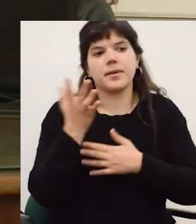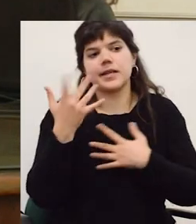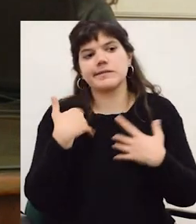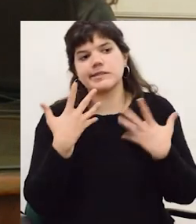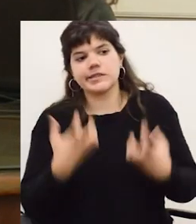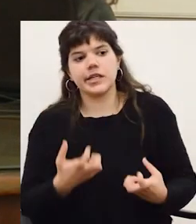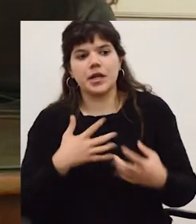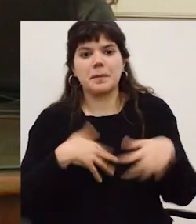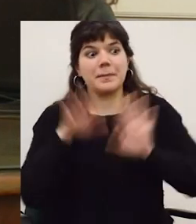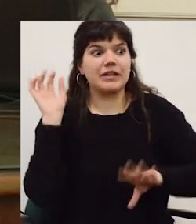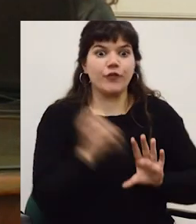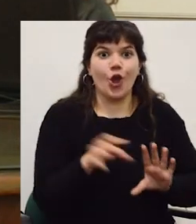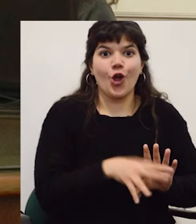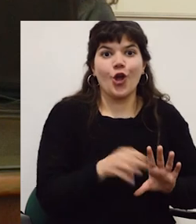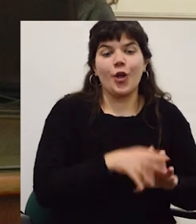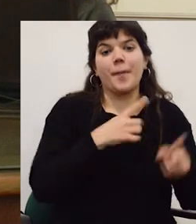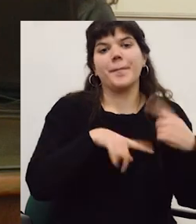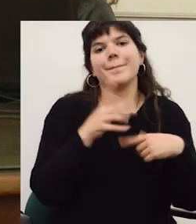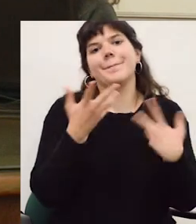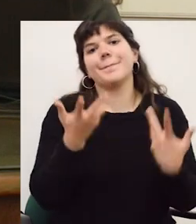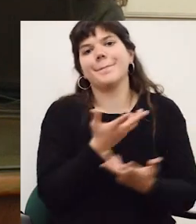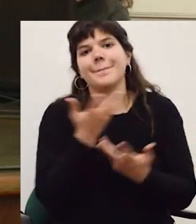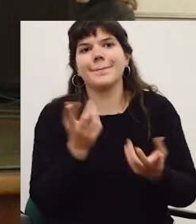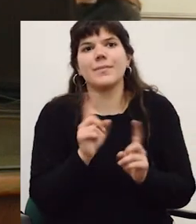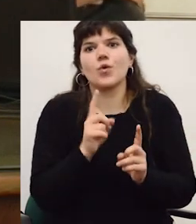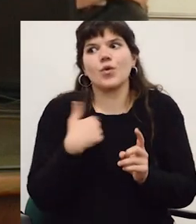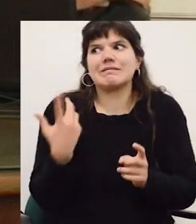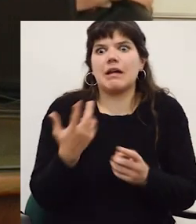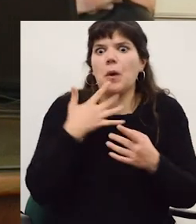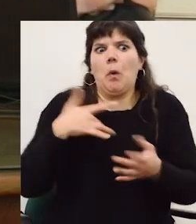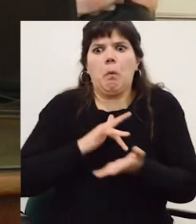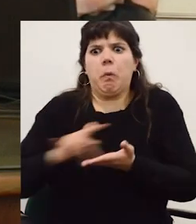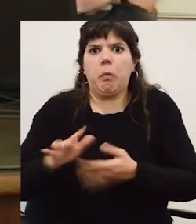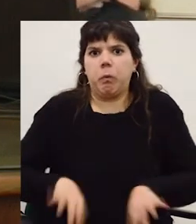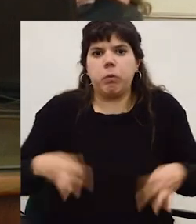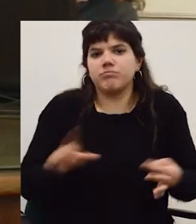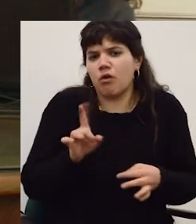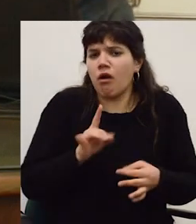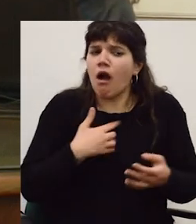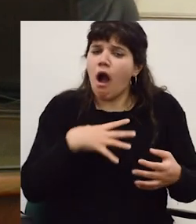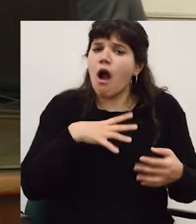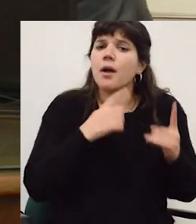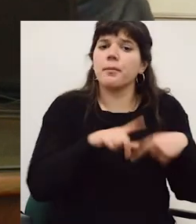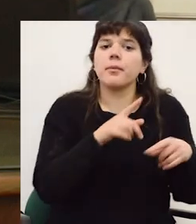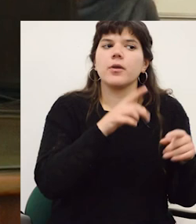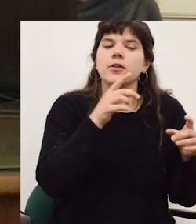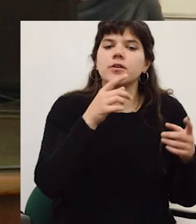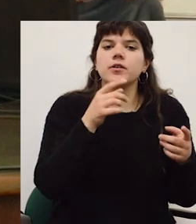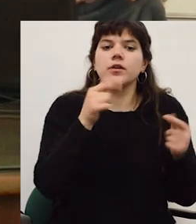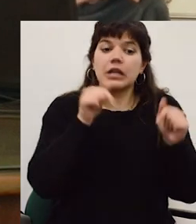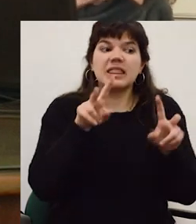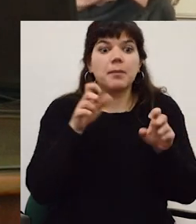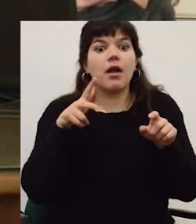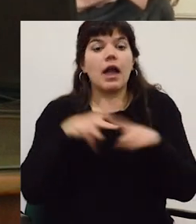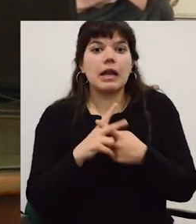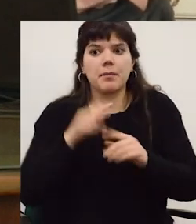y es verdad que no siempre uno quiere tener más recursos pero tampoco es que que no tengamos nada y